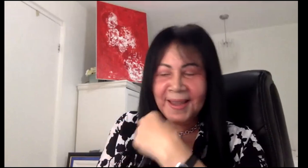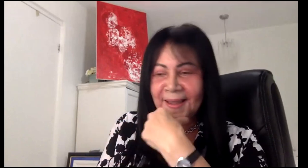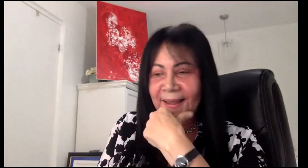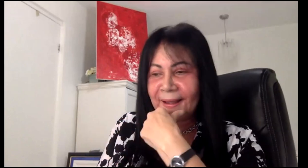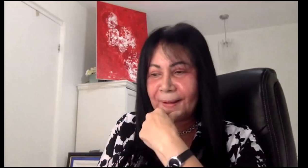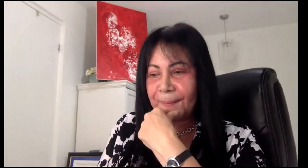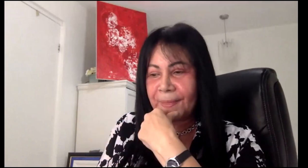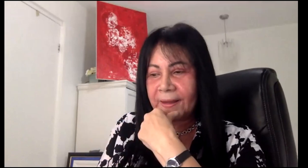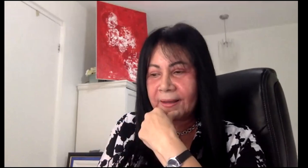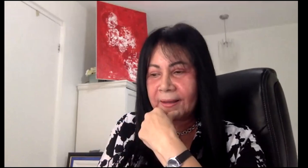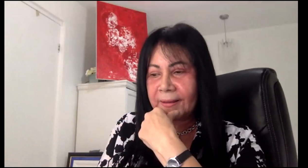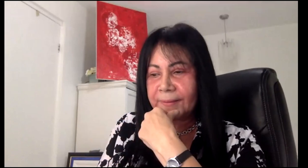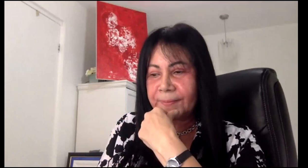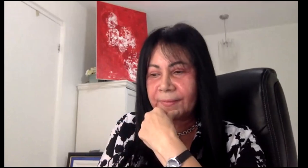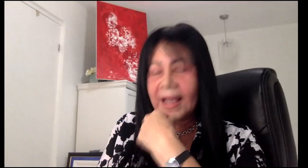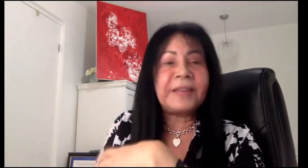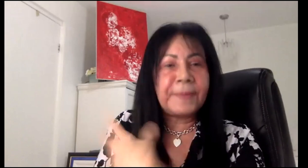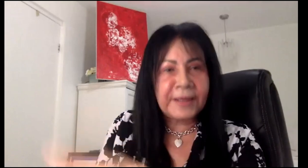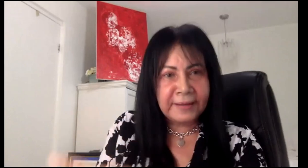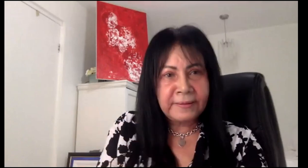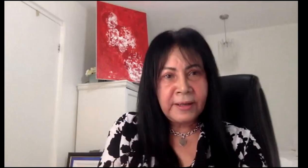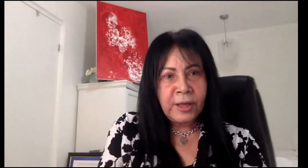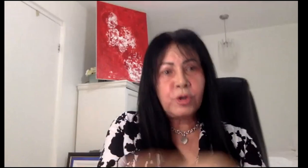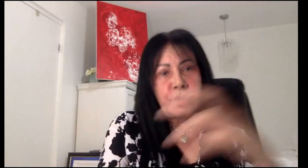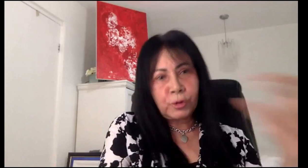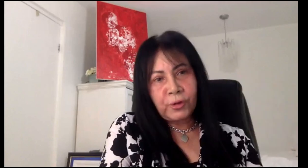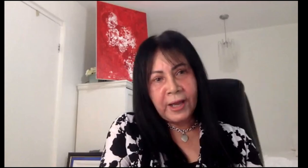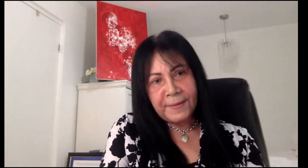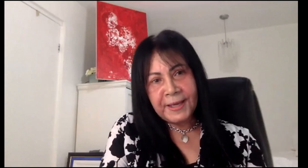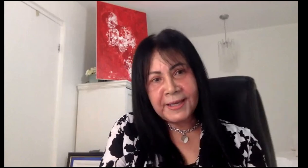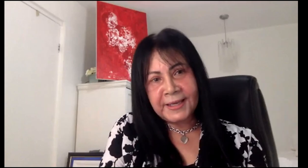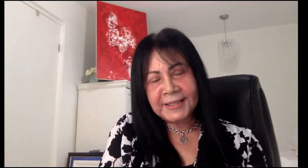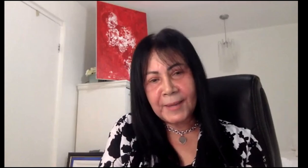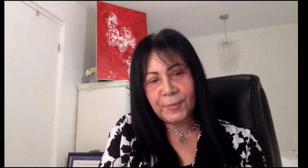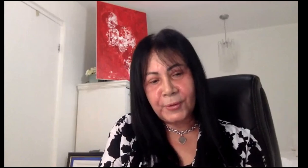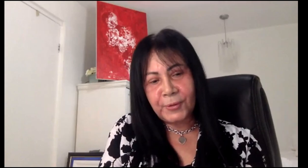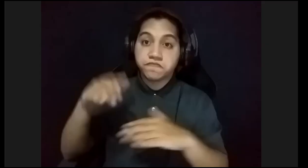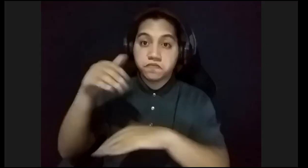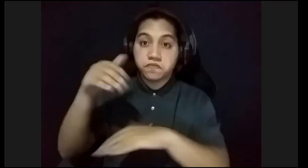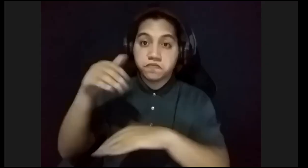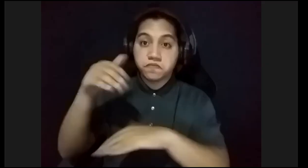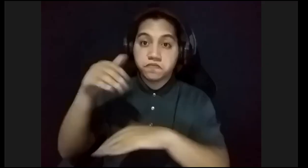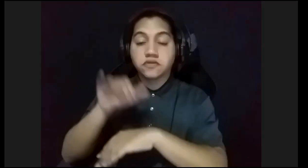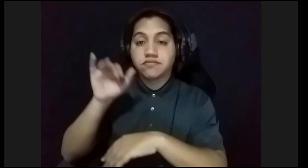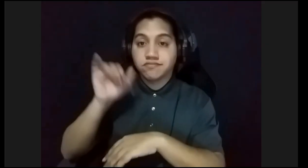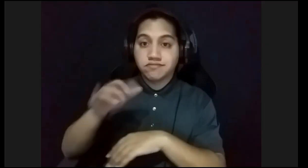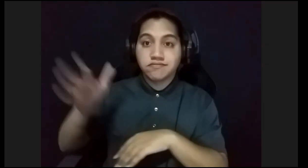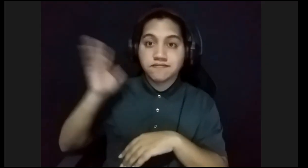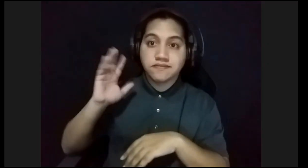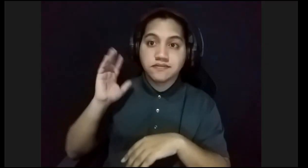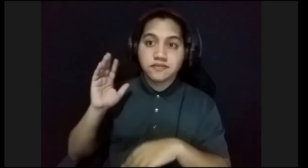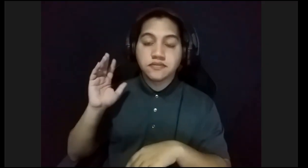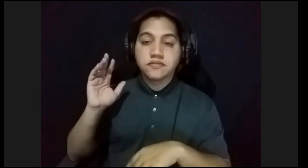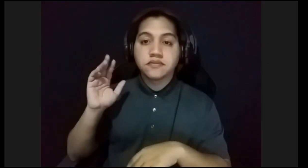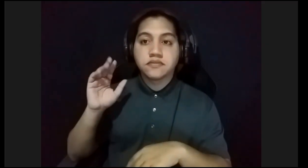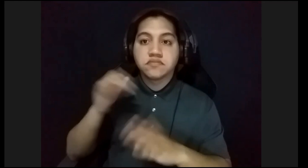actividad nocturna había en esa época. Sobre todo de los